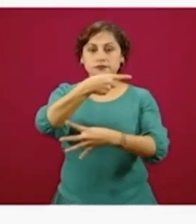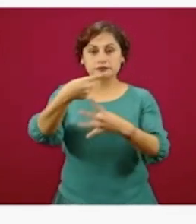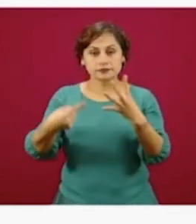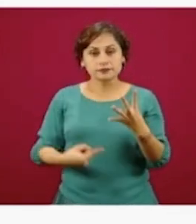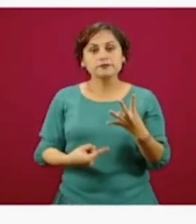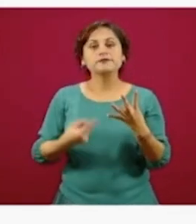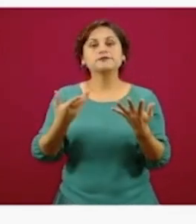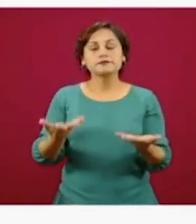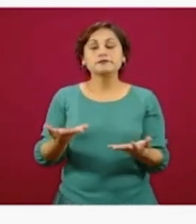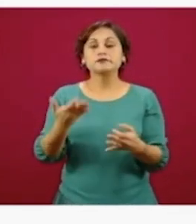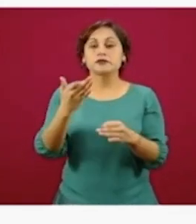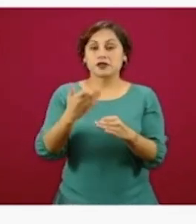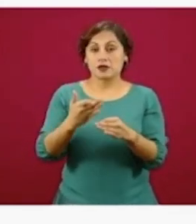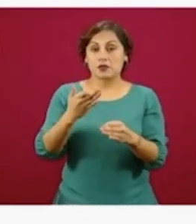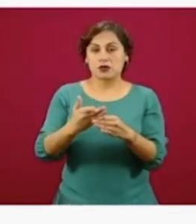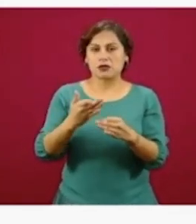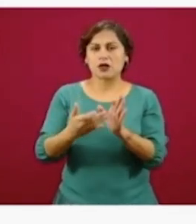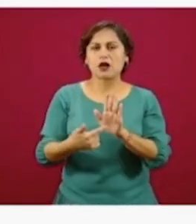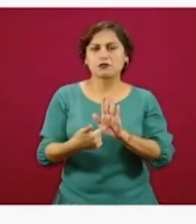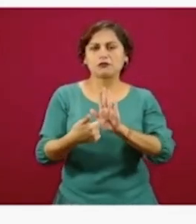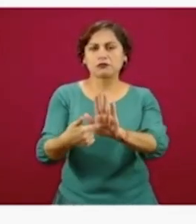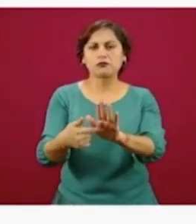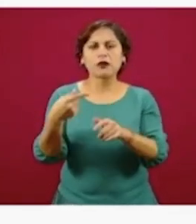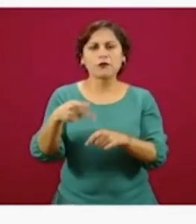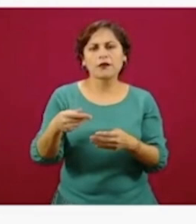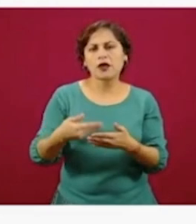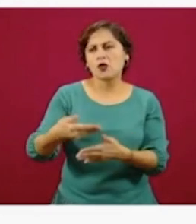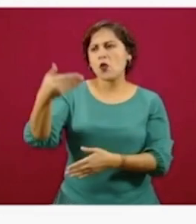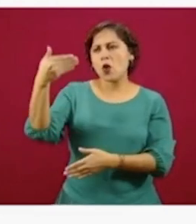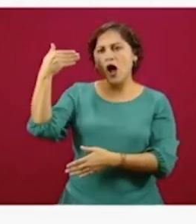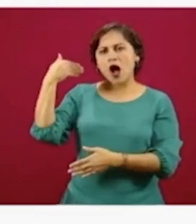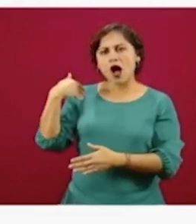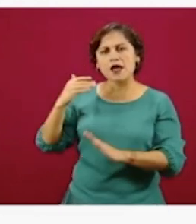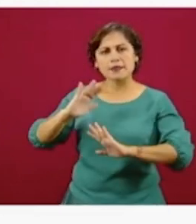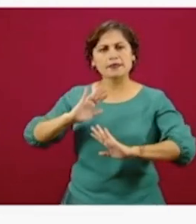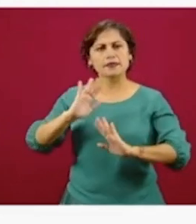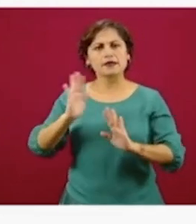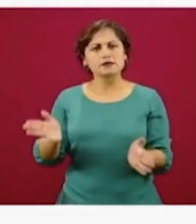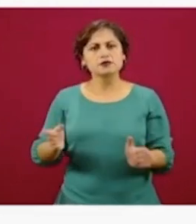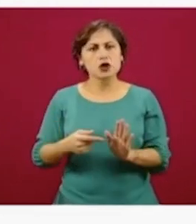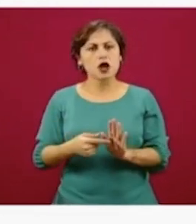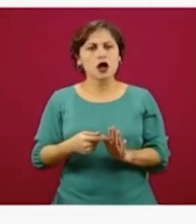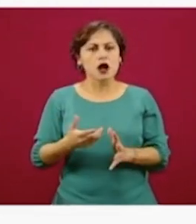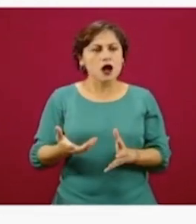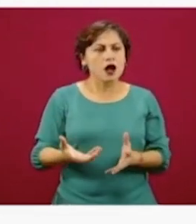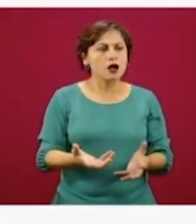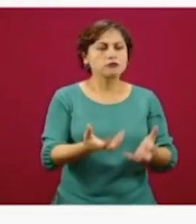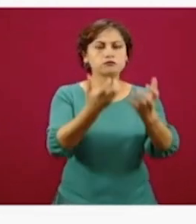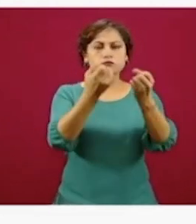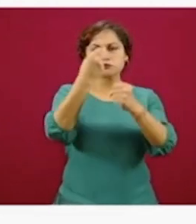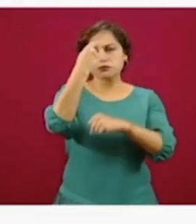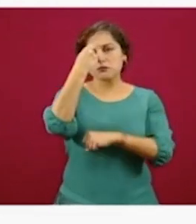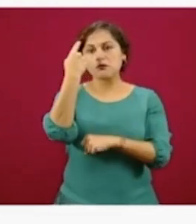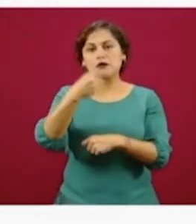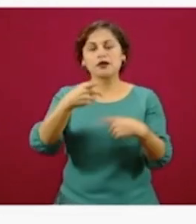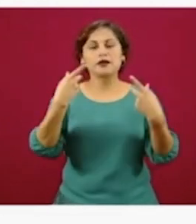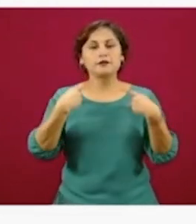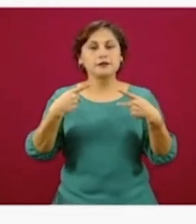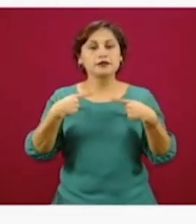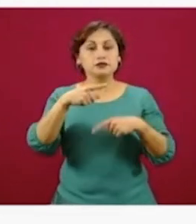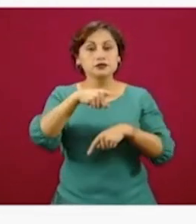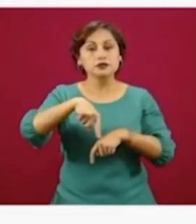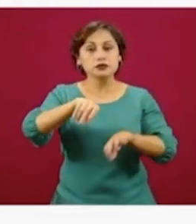pandemia del coronavirus ya estos programas estaban orientados precisamente a rescatar de la pobreza a nuestros